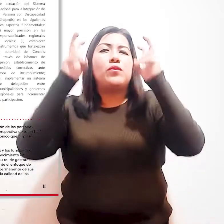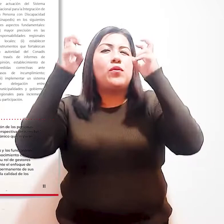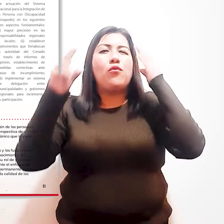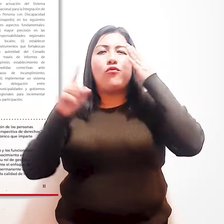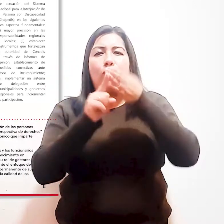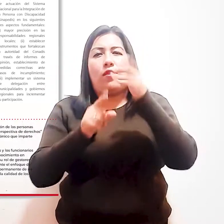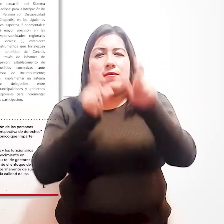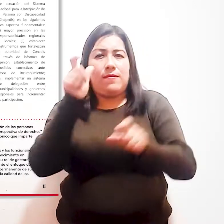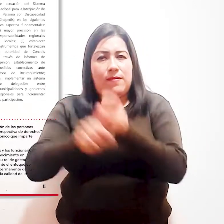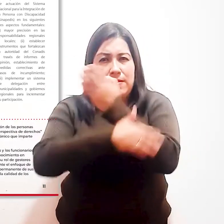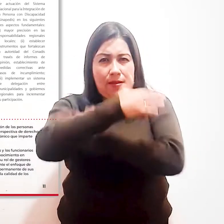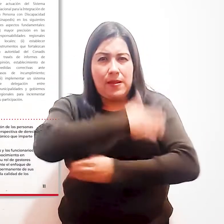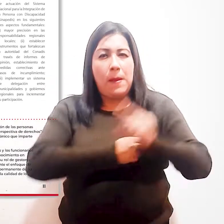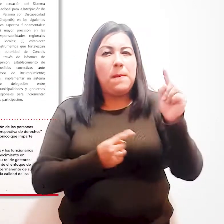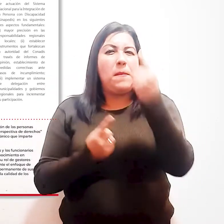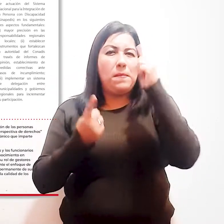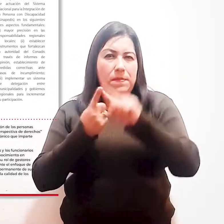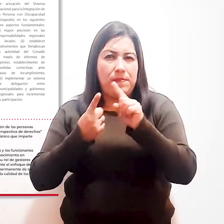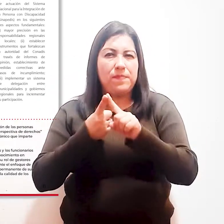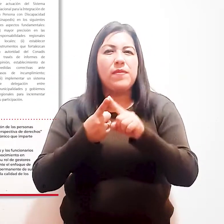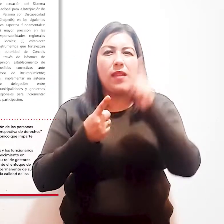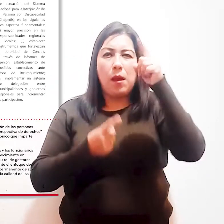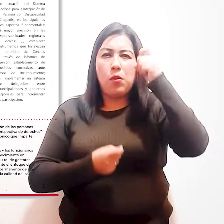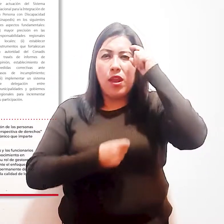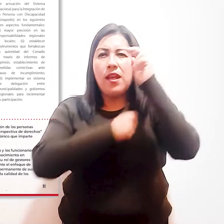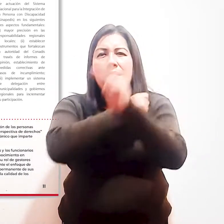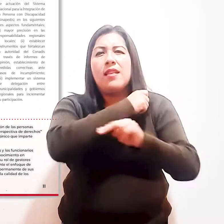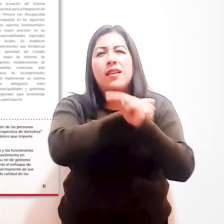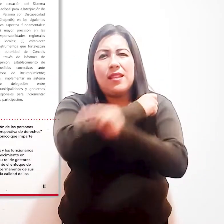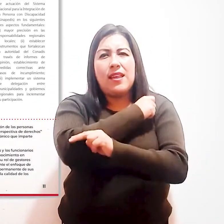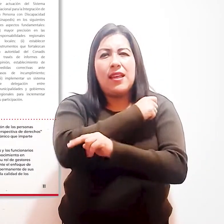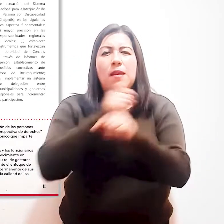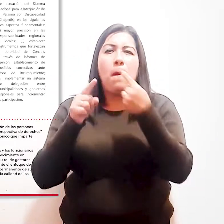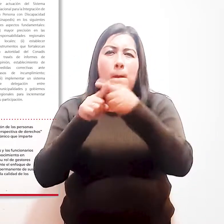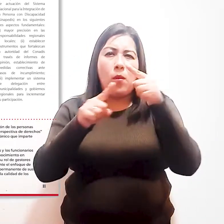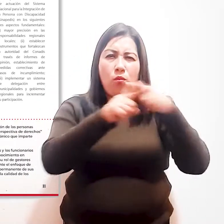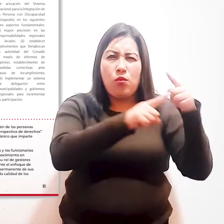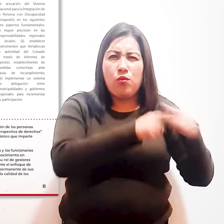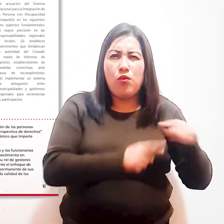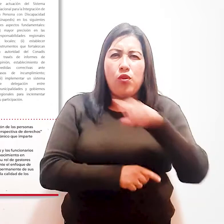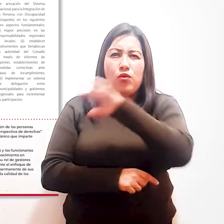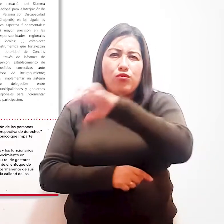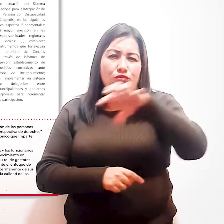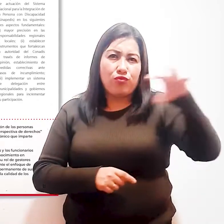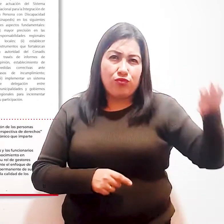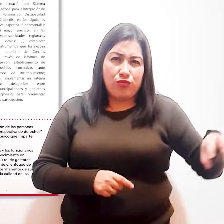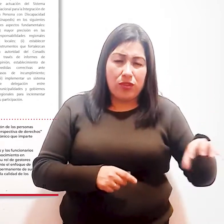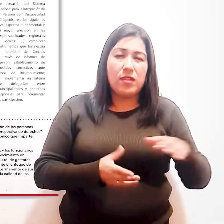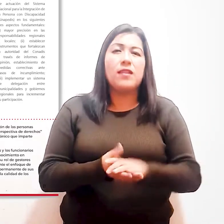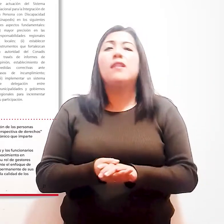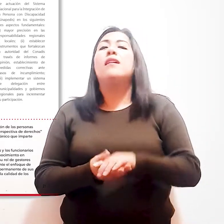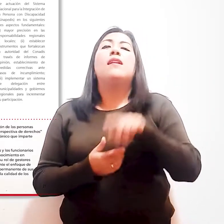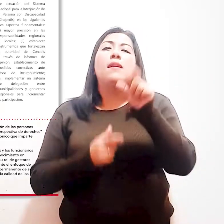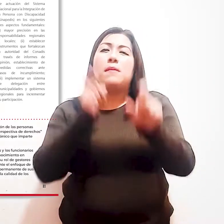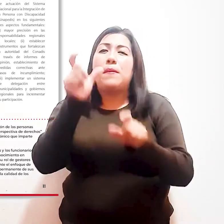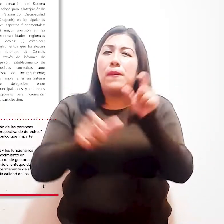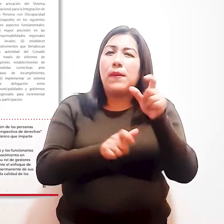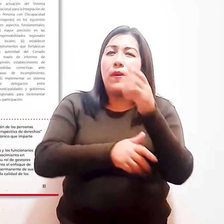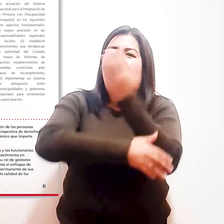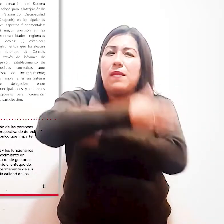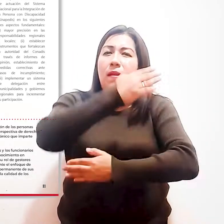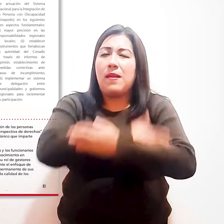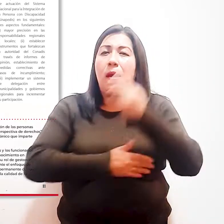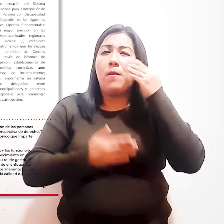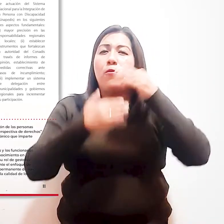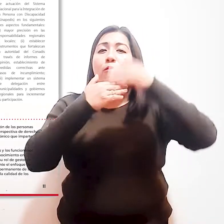materia de discapacidad. El primero, la Política Nacional Multisectorial en Discapacidad para el Desarrollo al 2030,